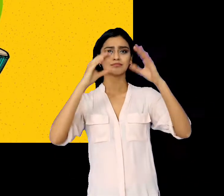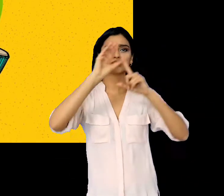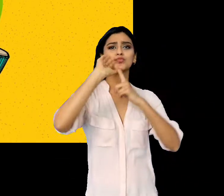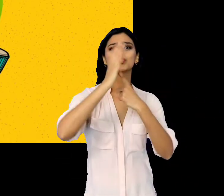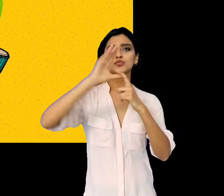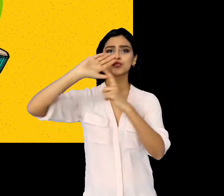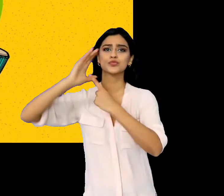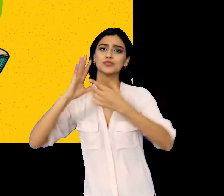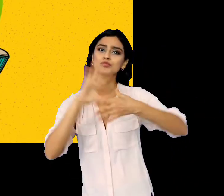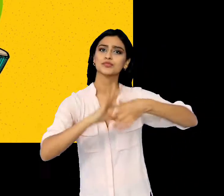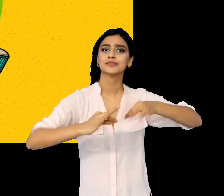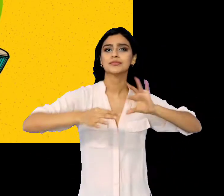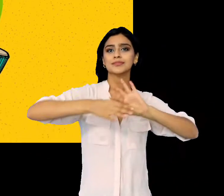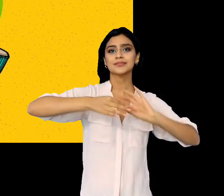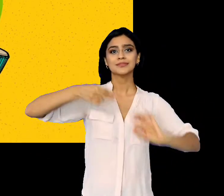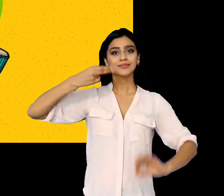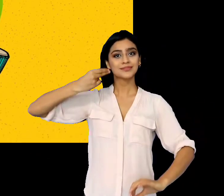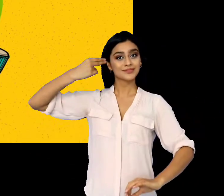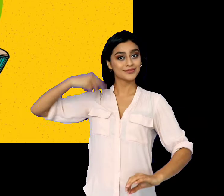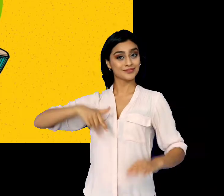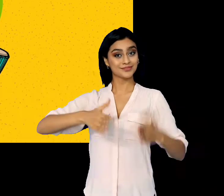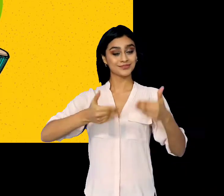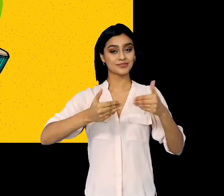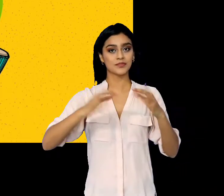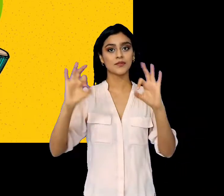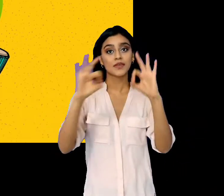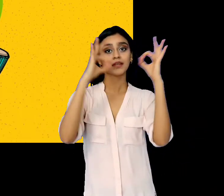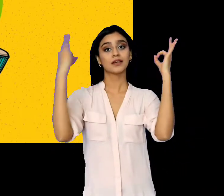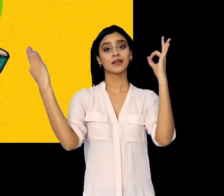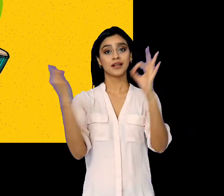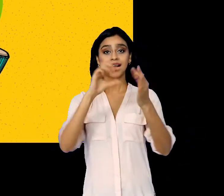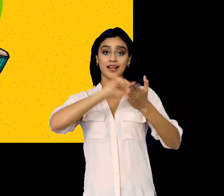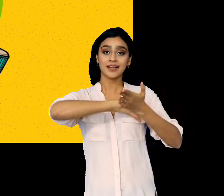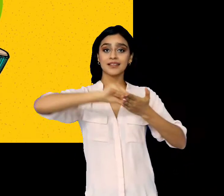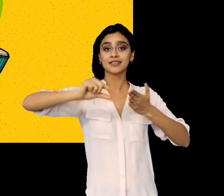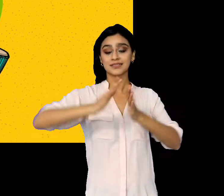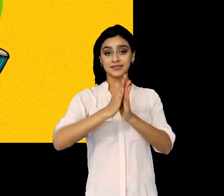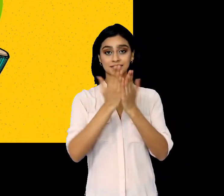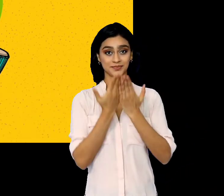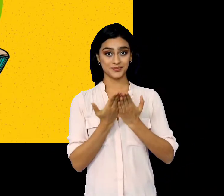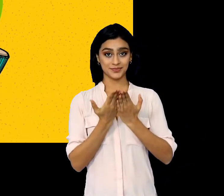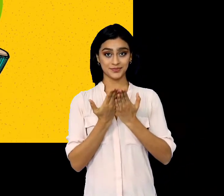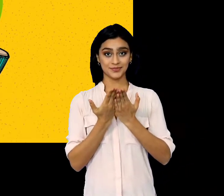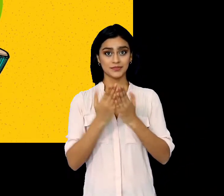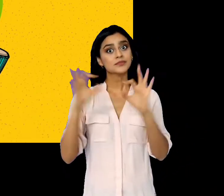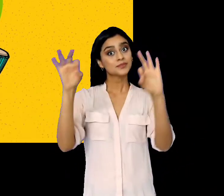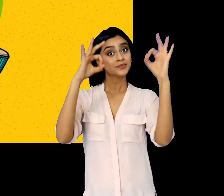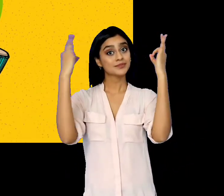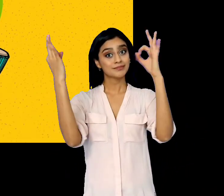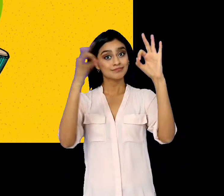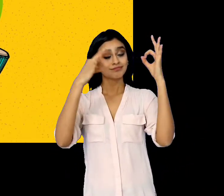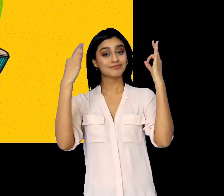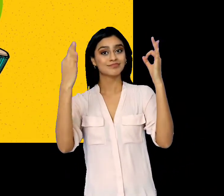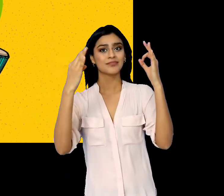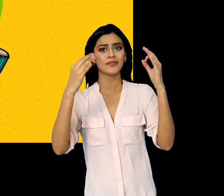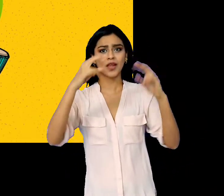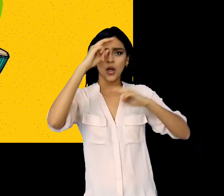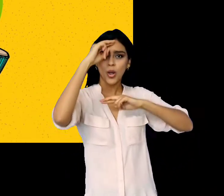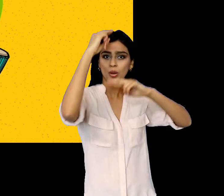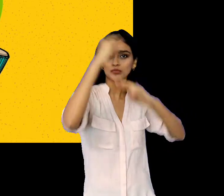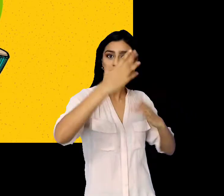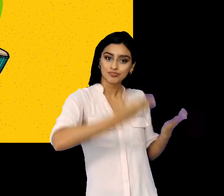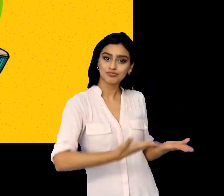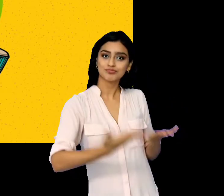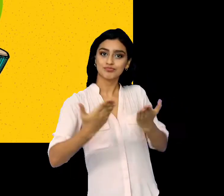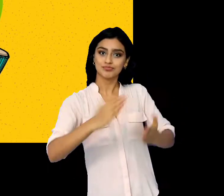de Cuentos y Leyendas de Panamá, celebrando la Semana del Libro. En esta fiesta de la Palabra nos honra presentar a